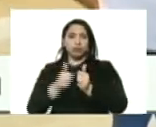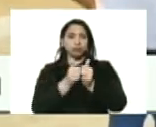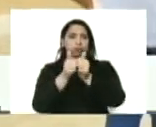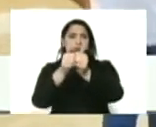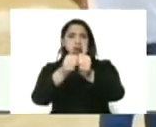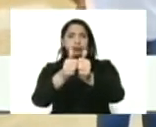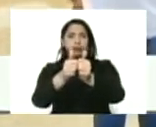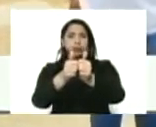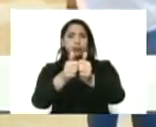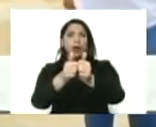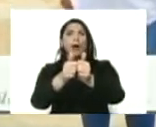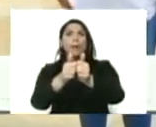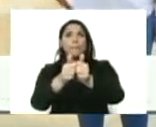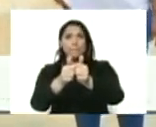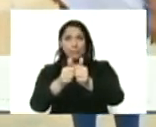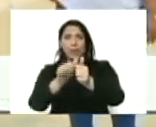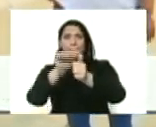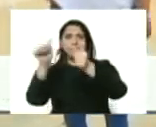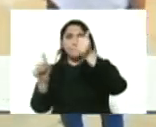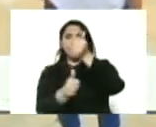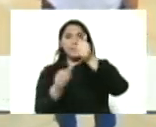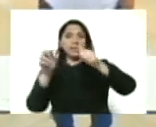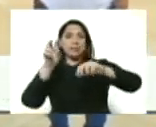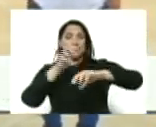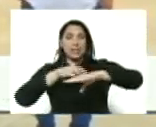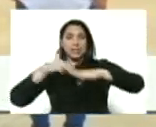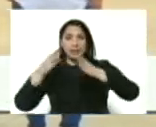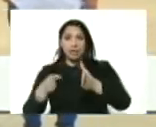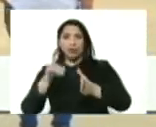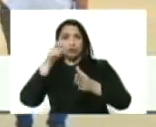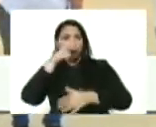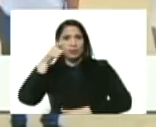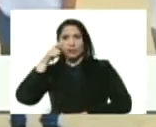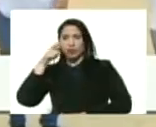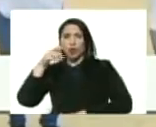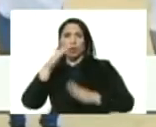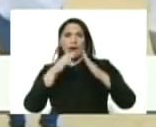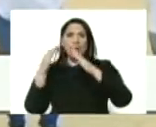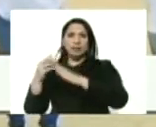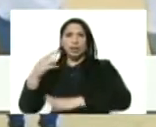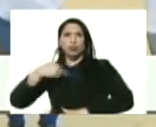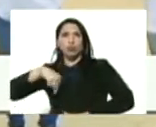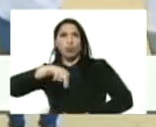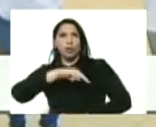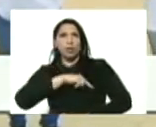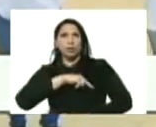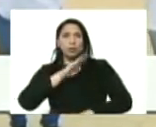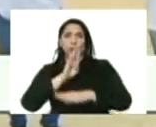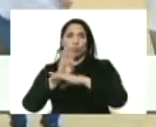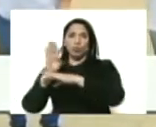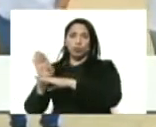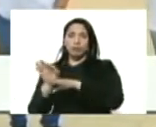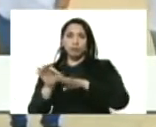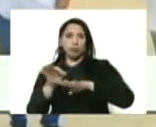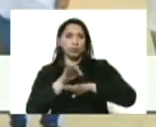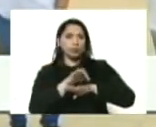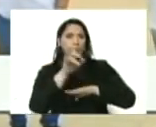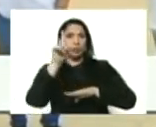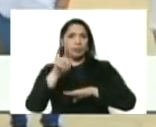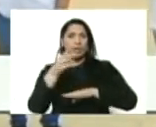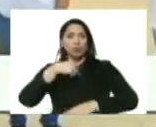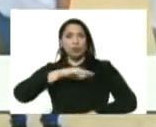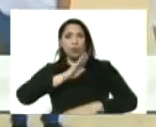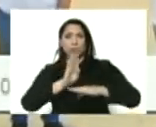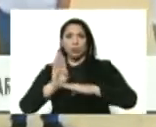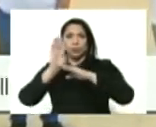viceministerio de gestión y supervisión para la construcción de viviendas nuestra protectora del municipio Marisela Tahuaripano y nuestro protector